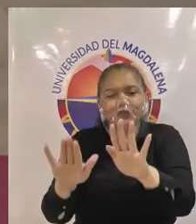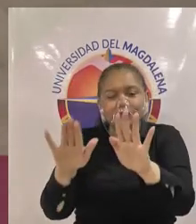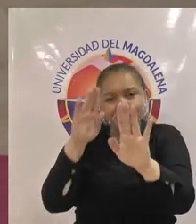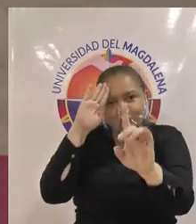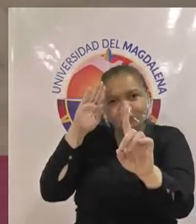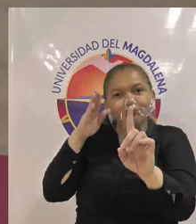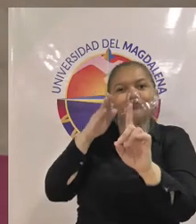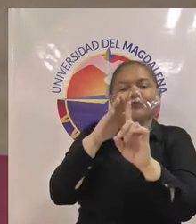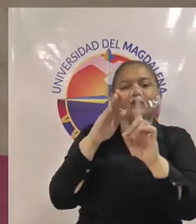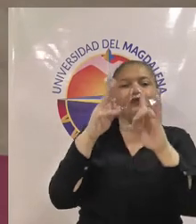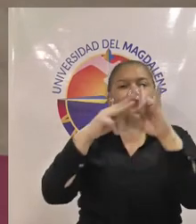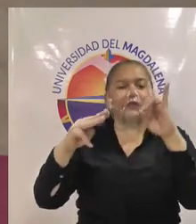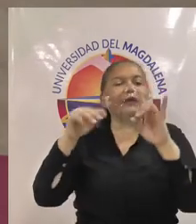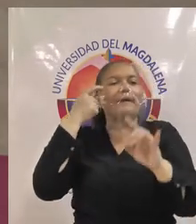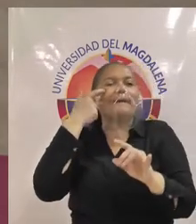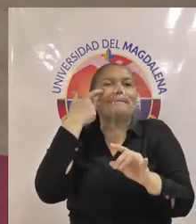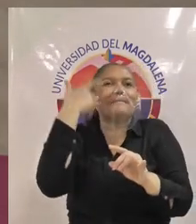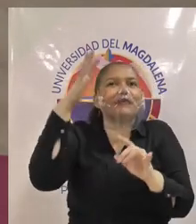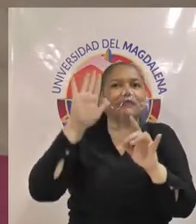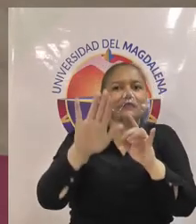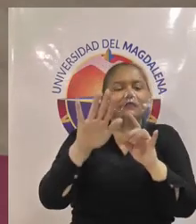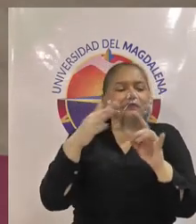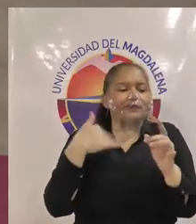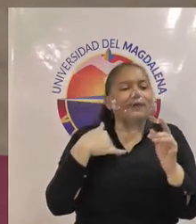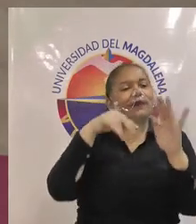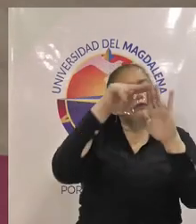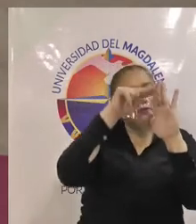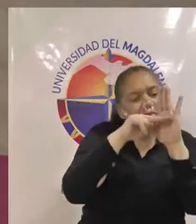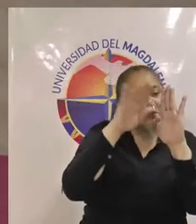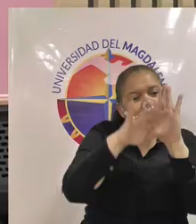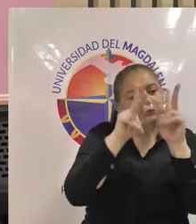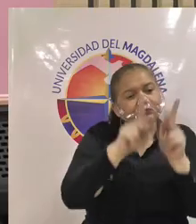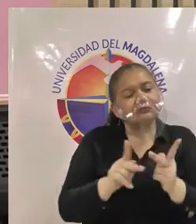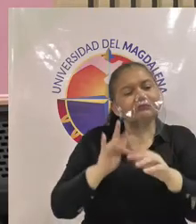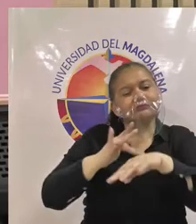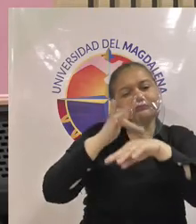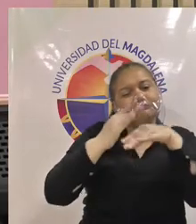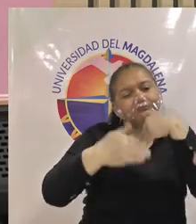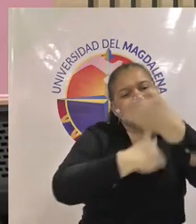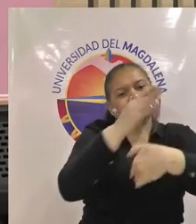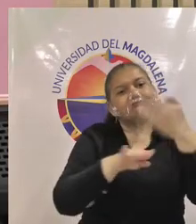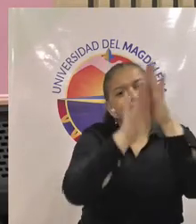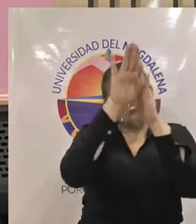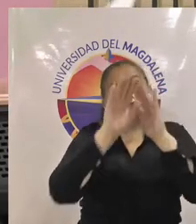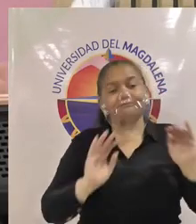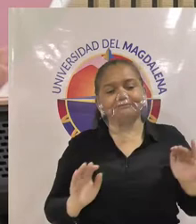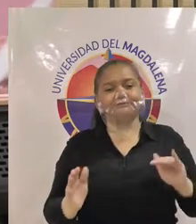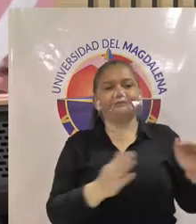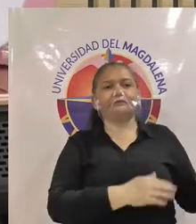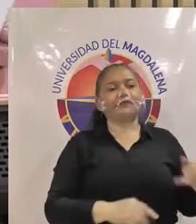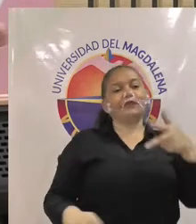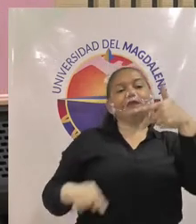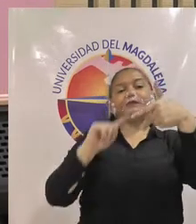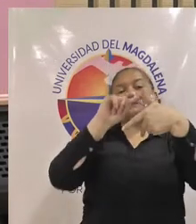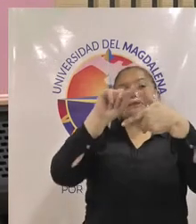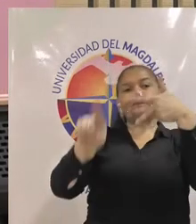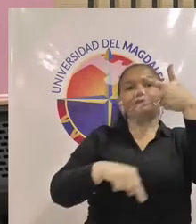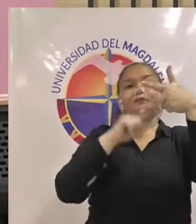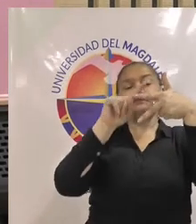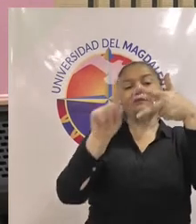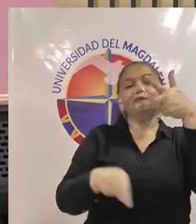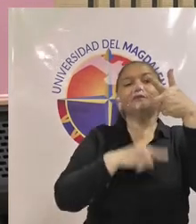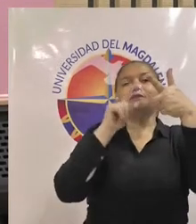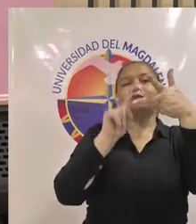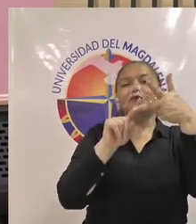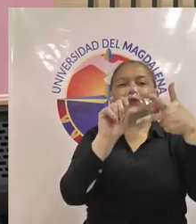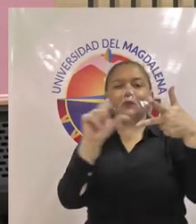renovando cada vez nuestras políticas estudiantiles bueno el tercer punto consignado en la metodología universidad